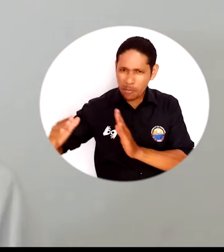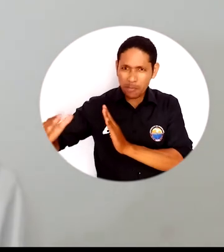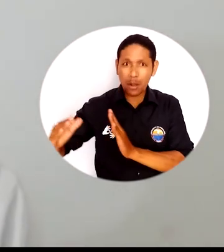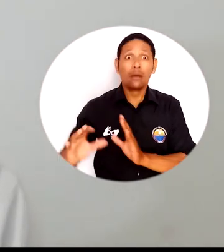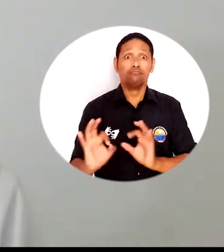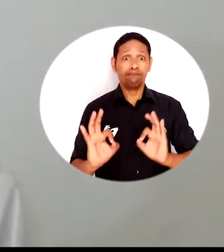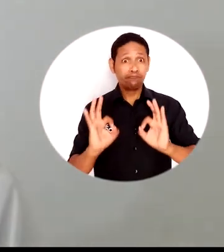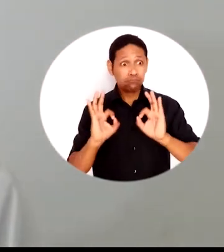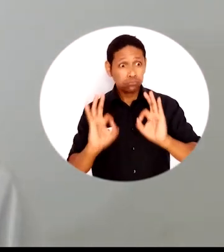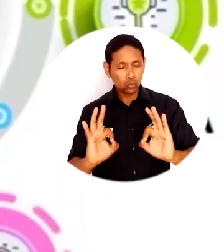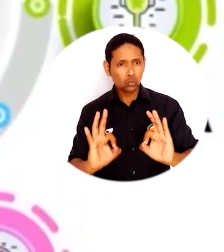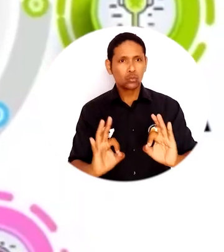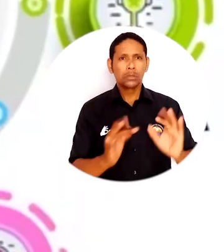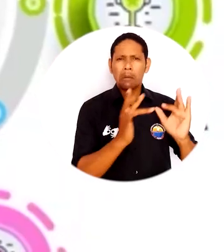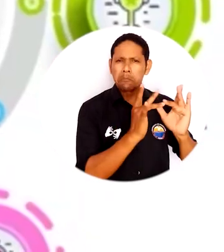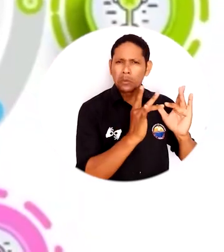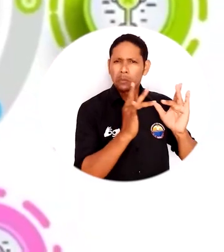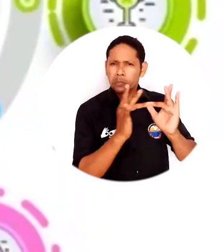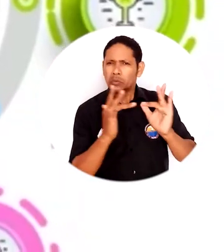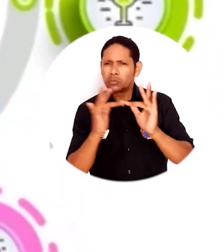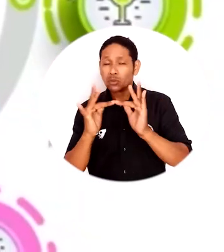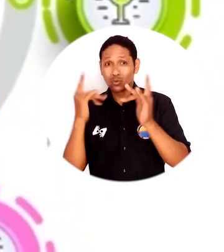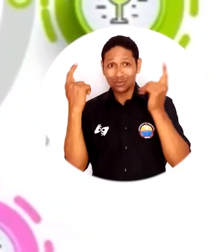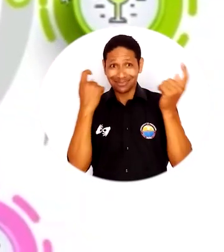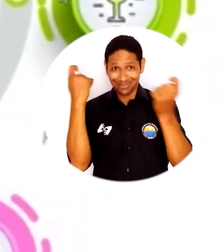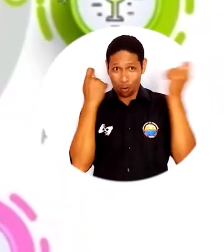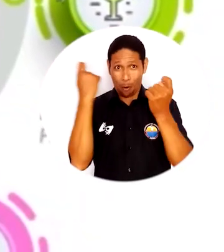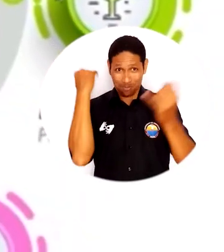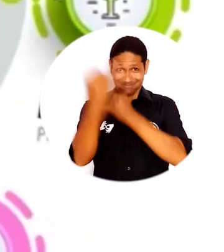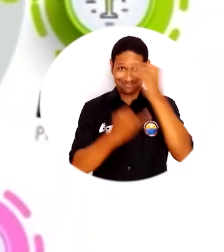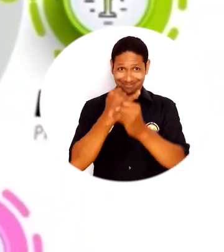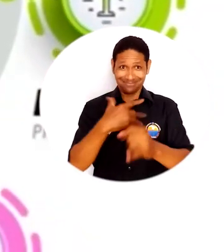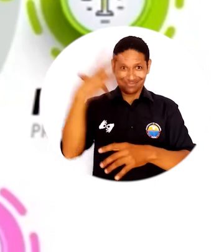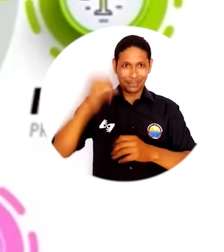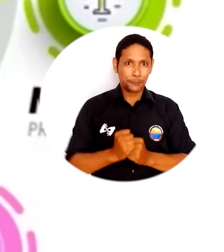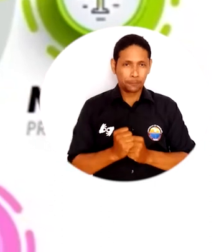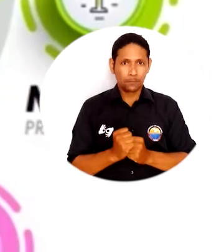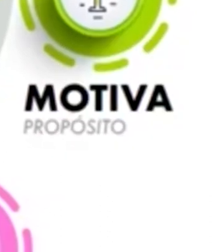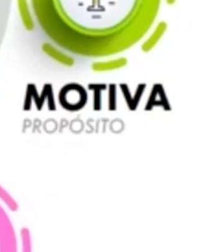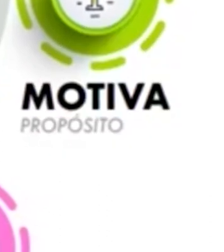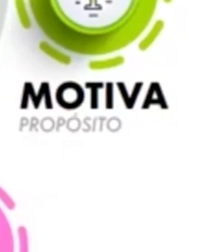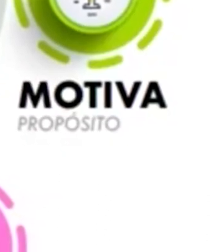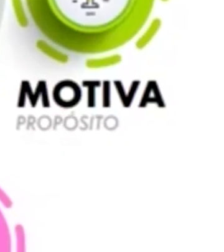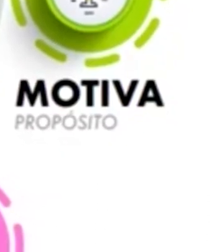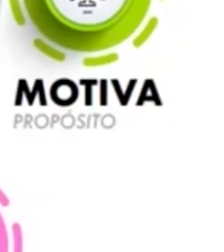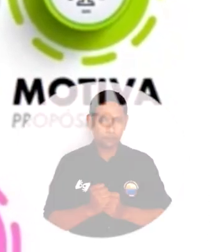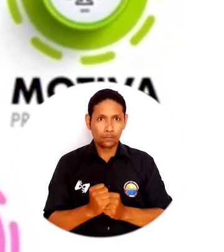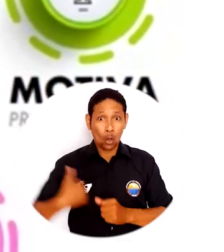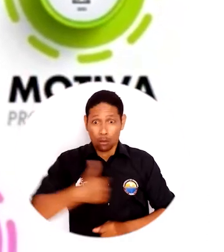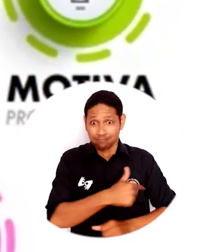sentido y una secuencia dentro de lo que se concibe como coherente en el comercio exterior.